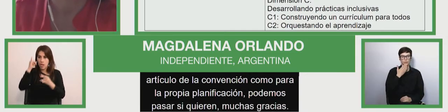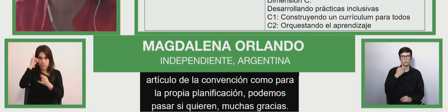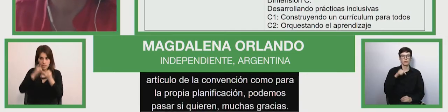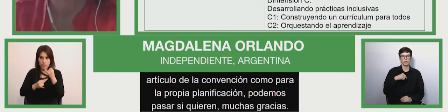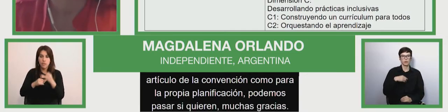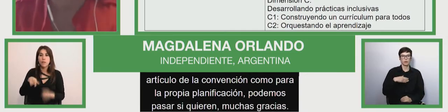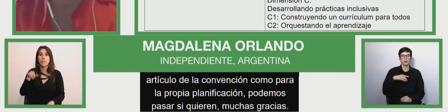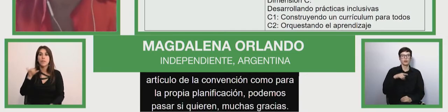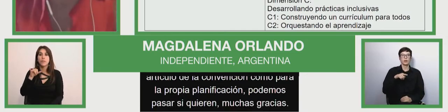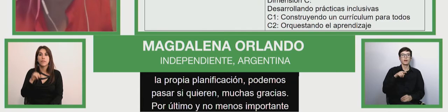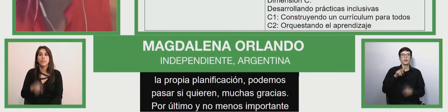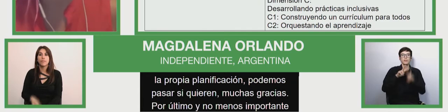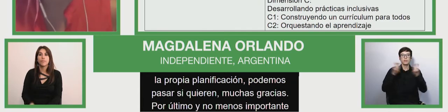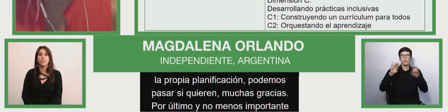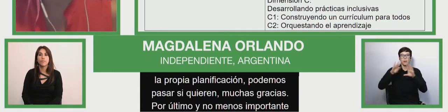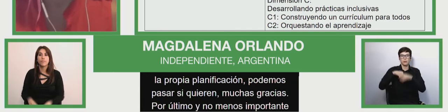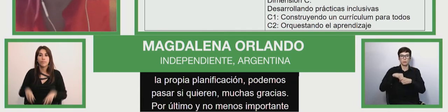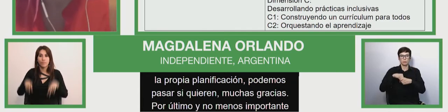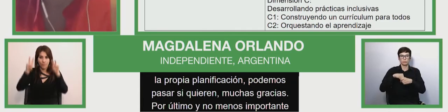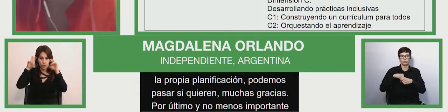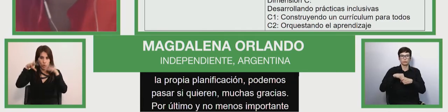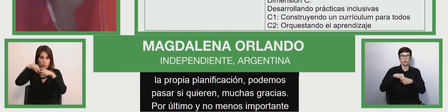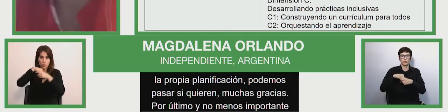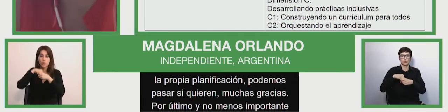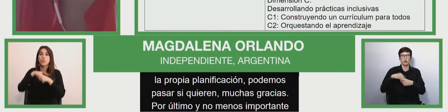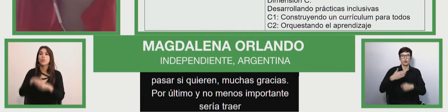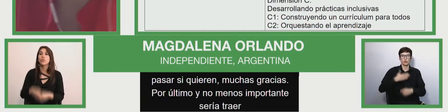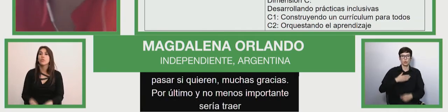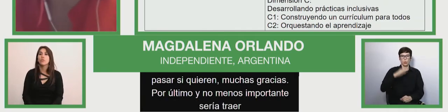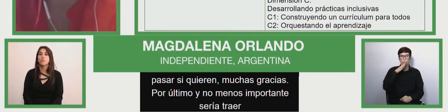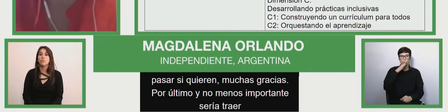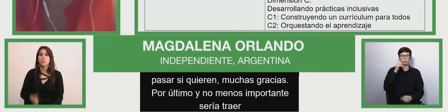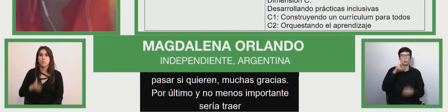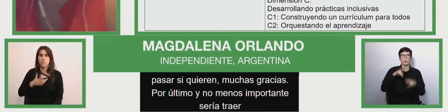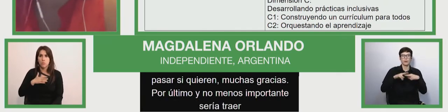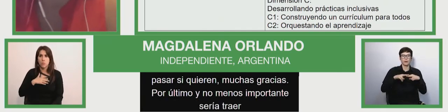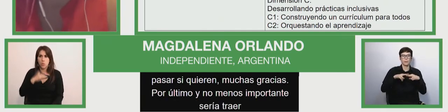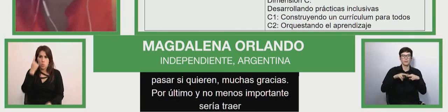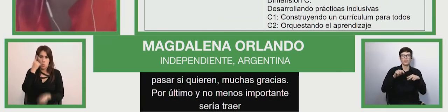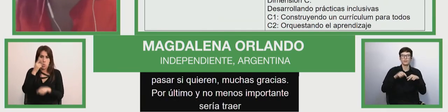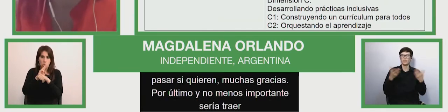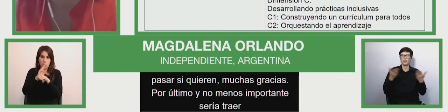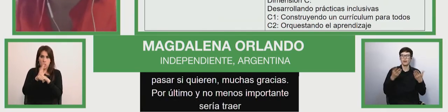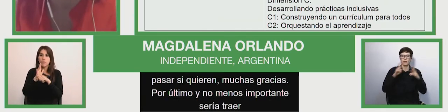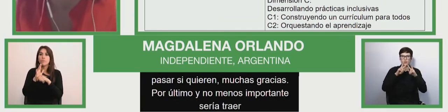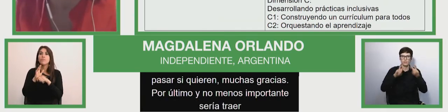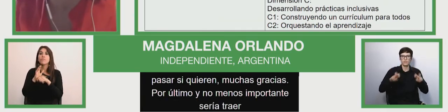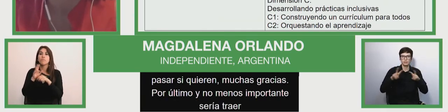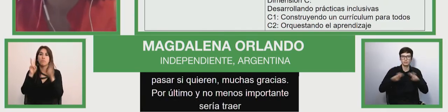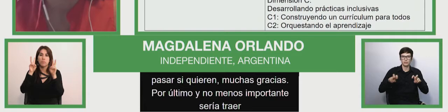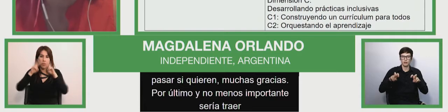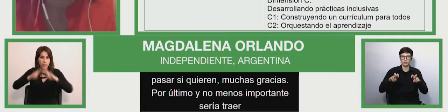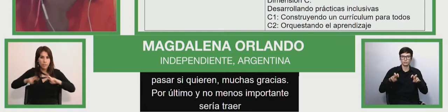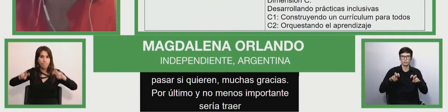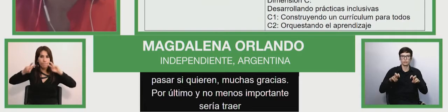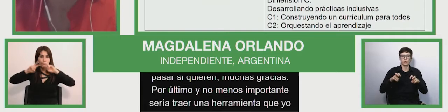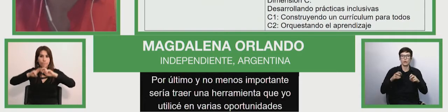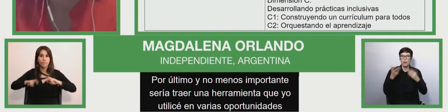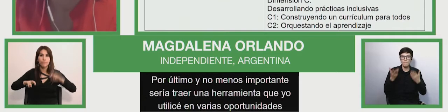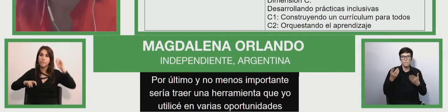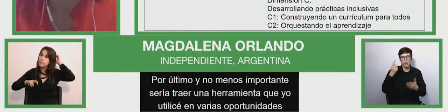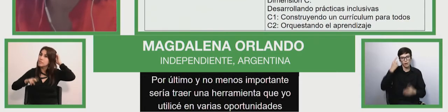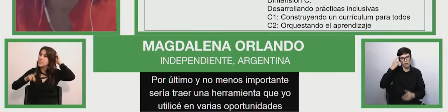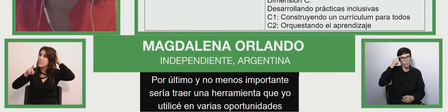el índice de inclusión. una herramienta que yo utilicé en varias oportunidades. Es una herramienta de investigación-acción. Está